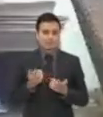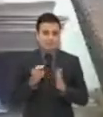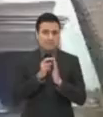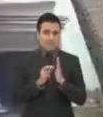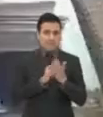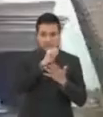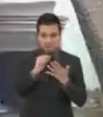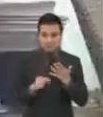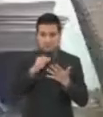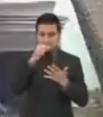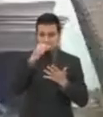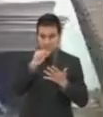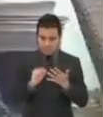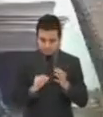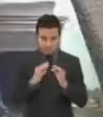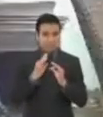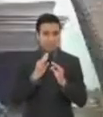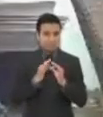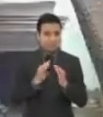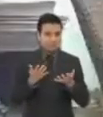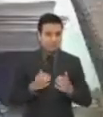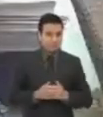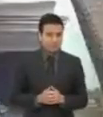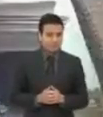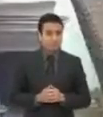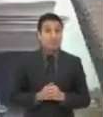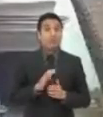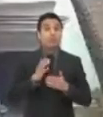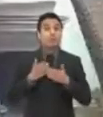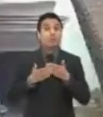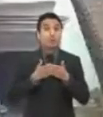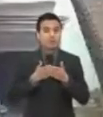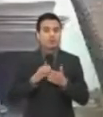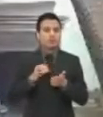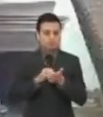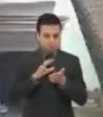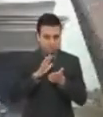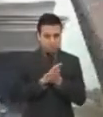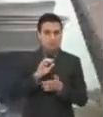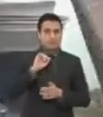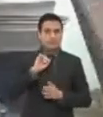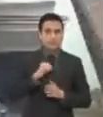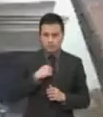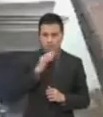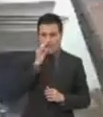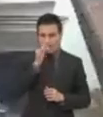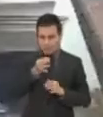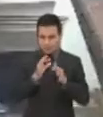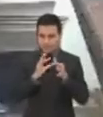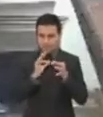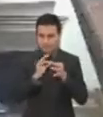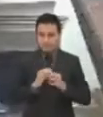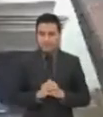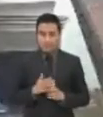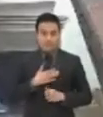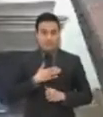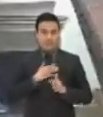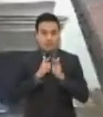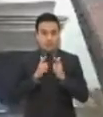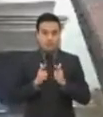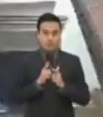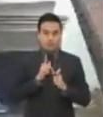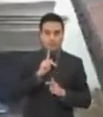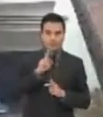exigidos y por tal motivo procederá el registro y procede el registro. Quiero señalar lo siguiente. Mi partido, el